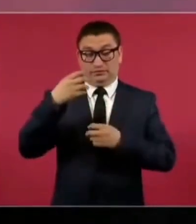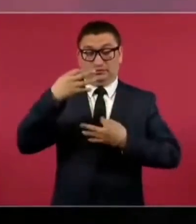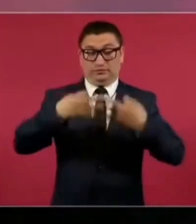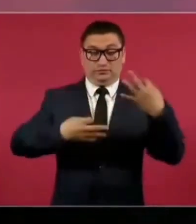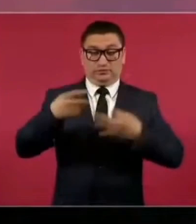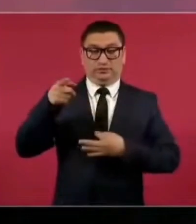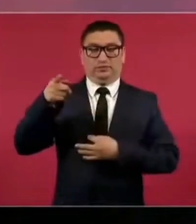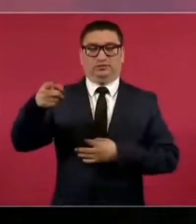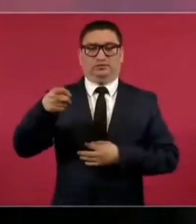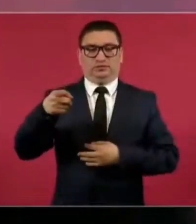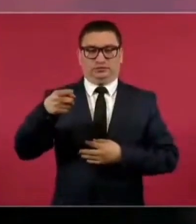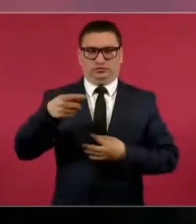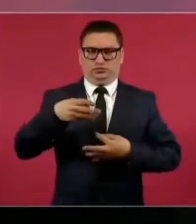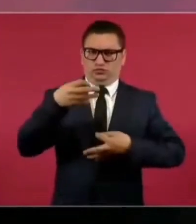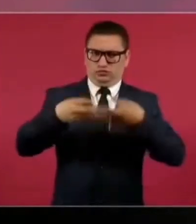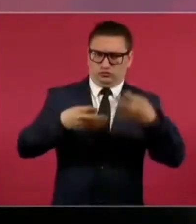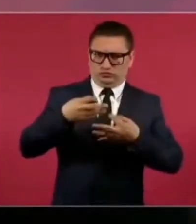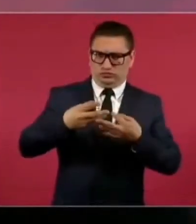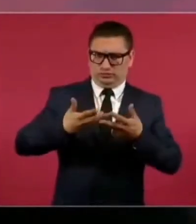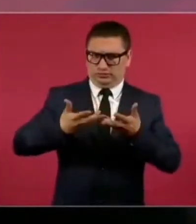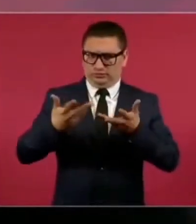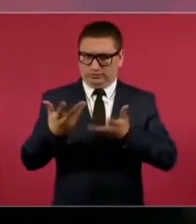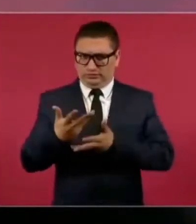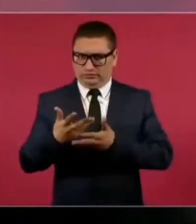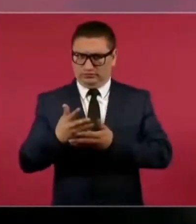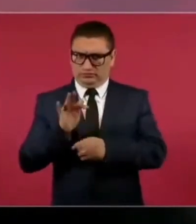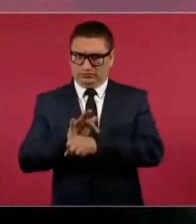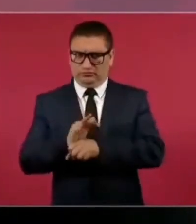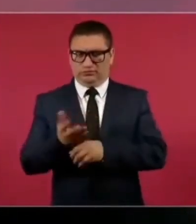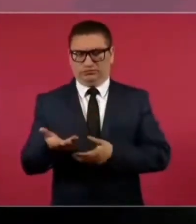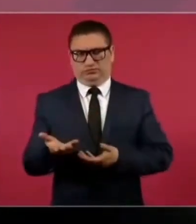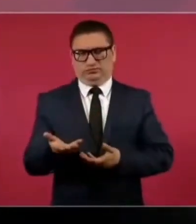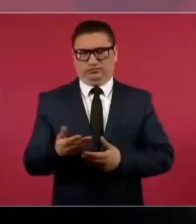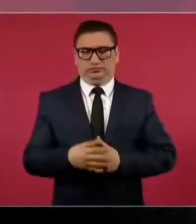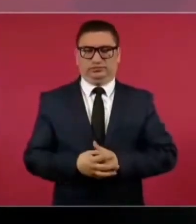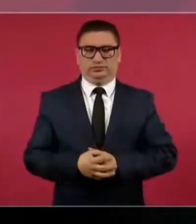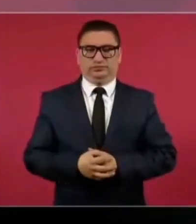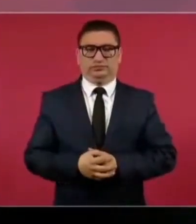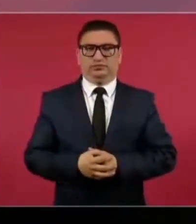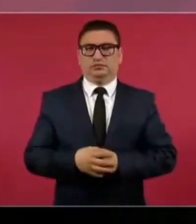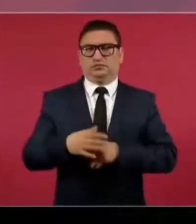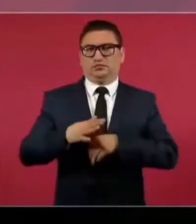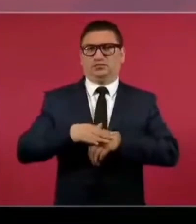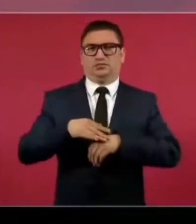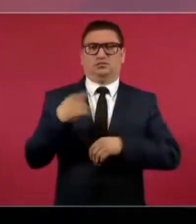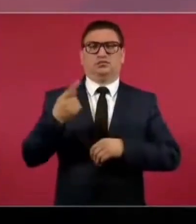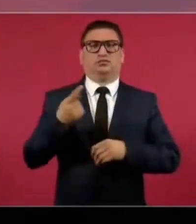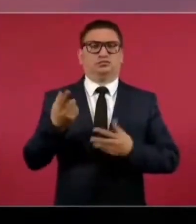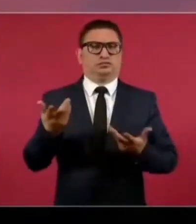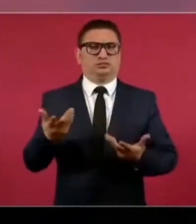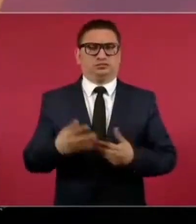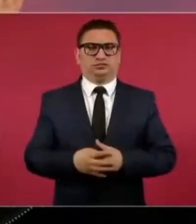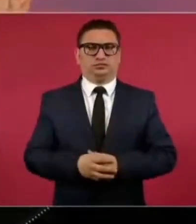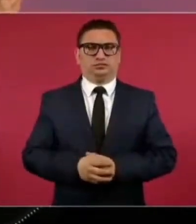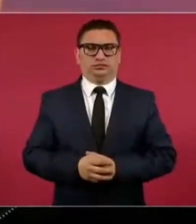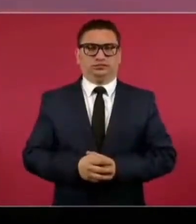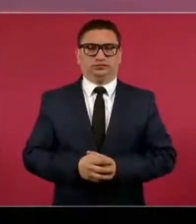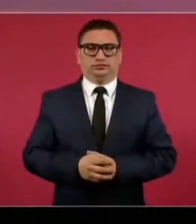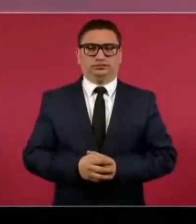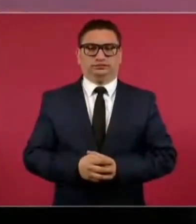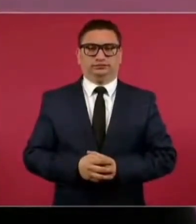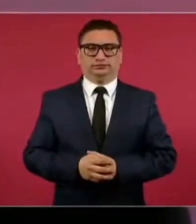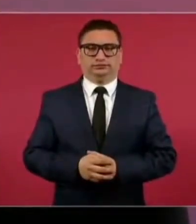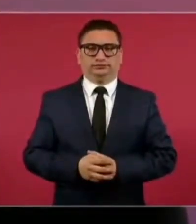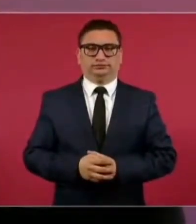juez y parte, porque fue una